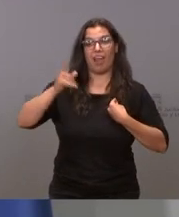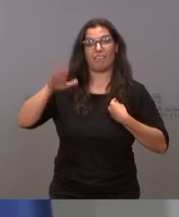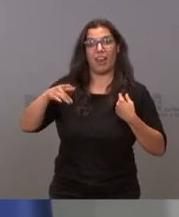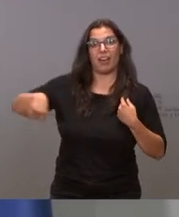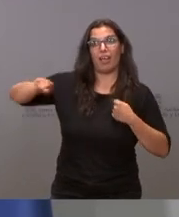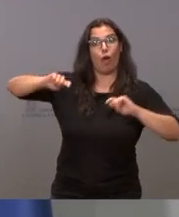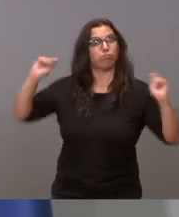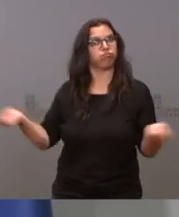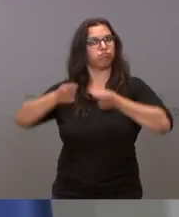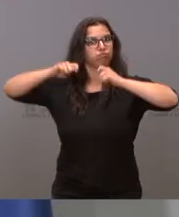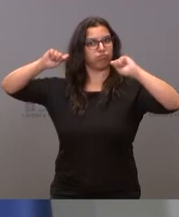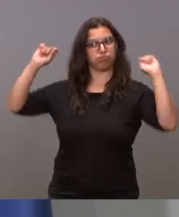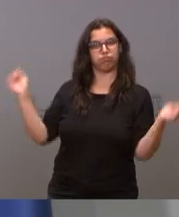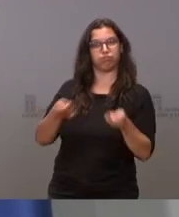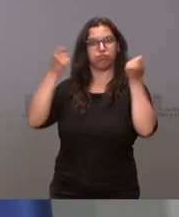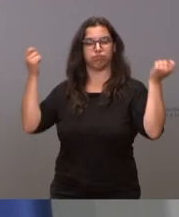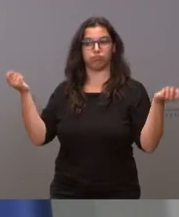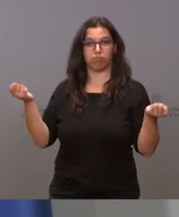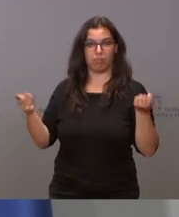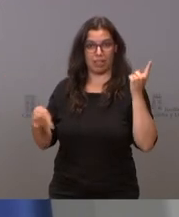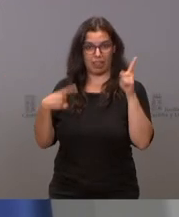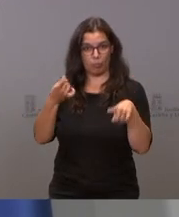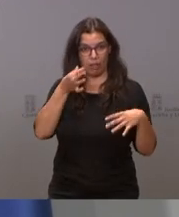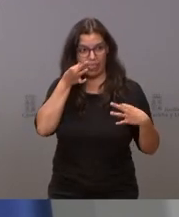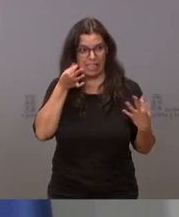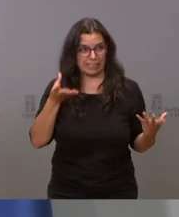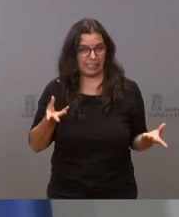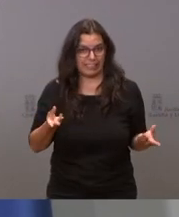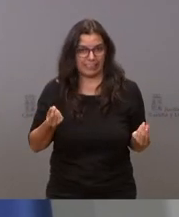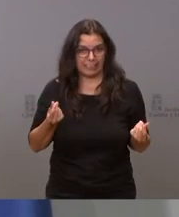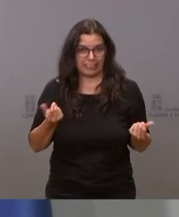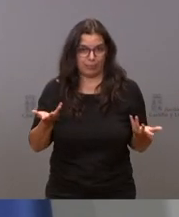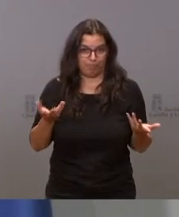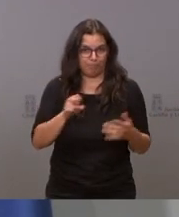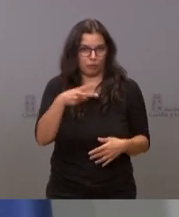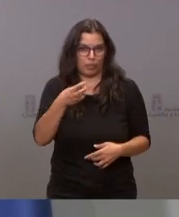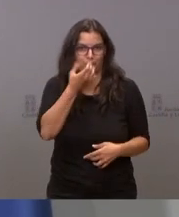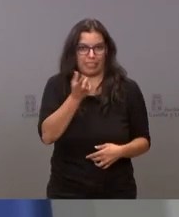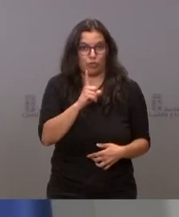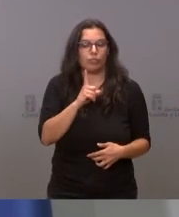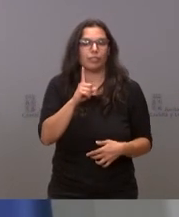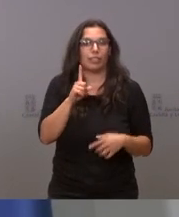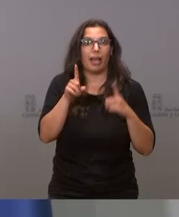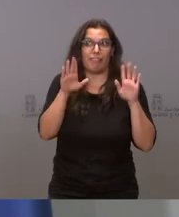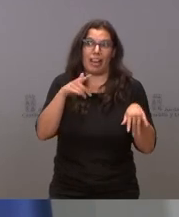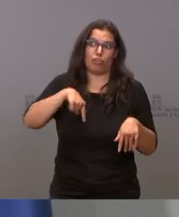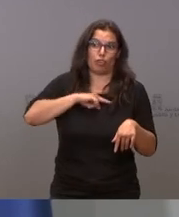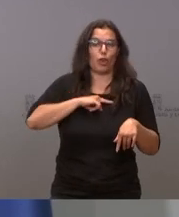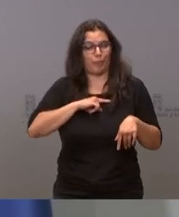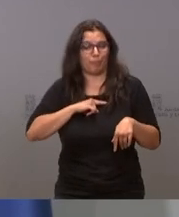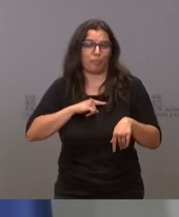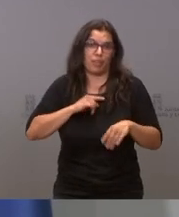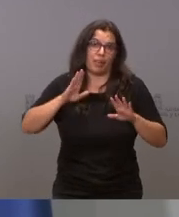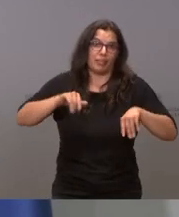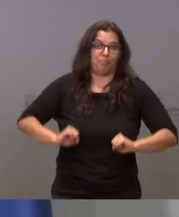son muchísimo más rebombantes que los resultados y luego detrás tuvimos que salir nosotros a